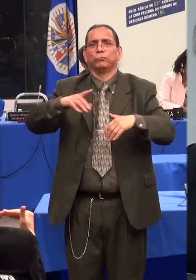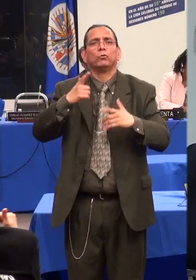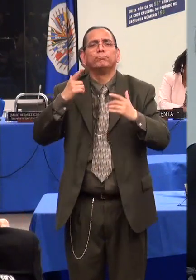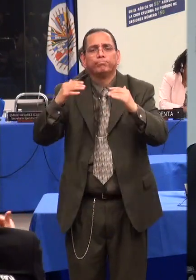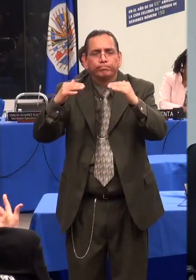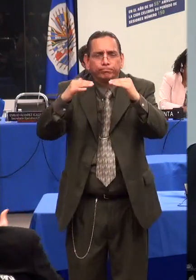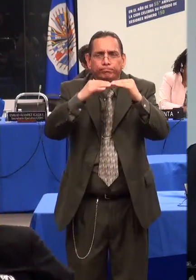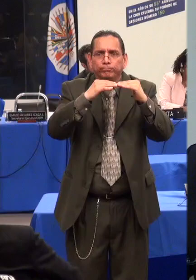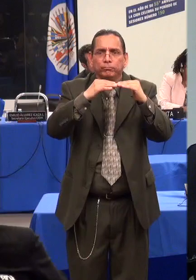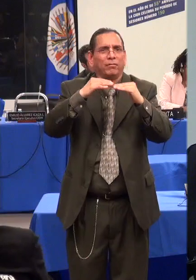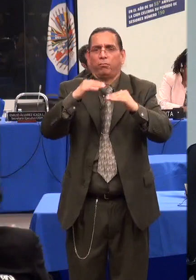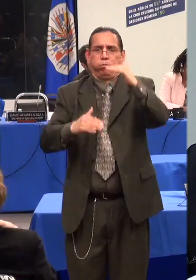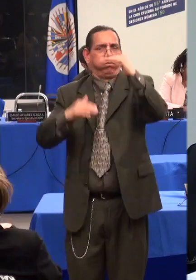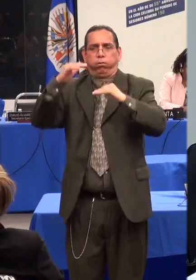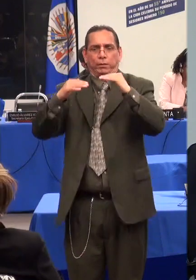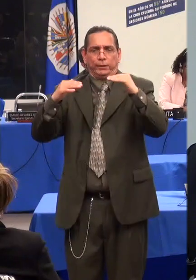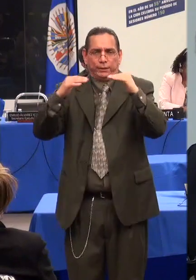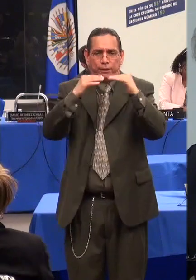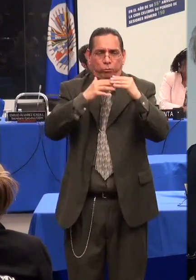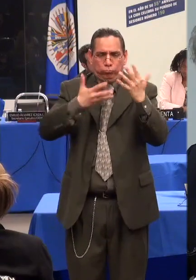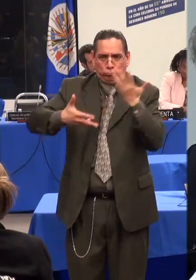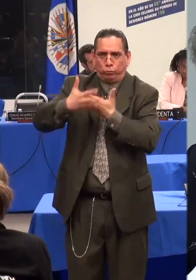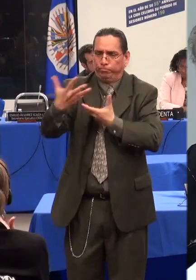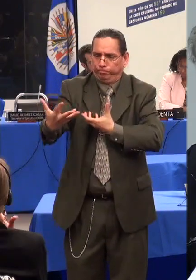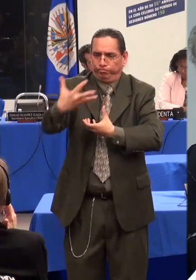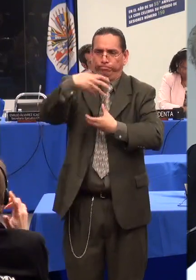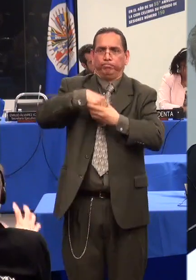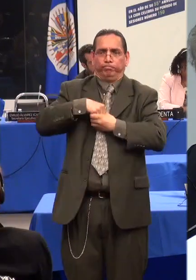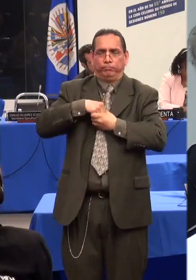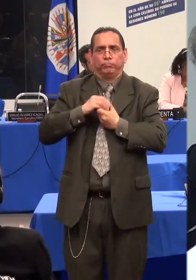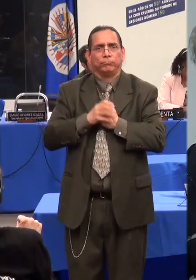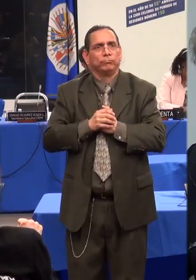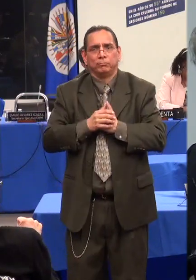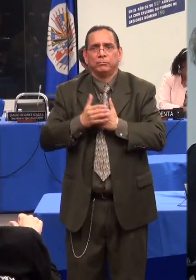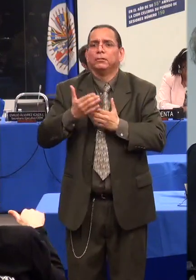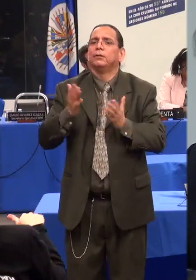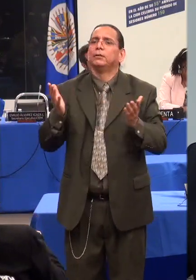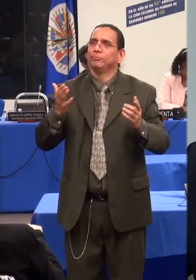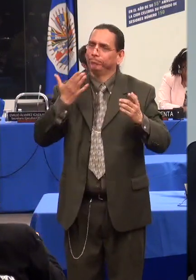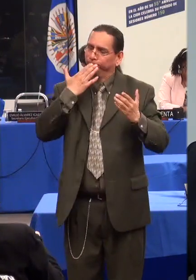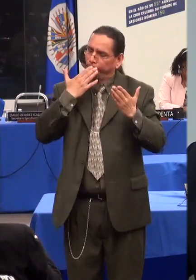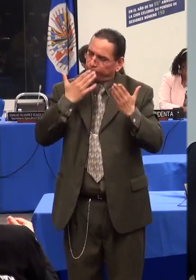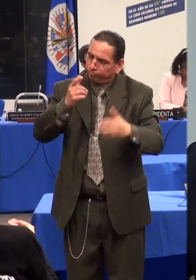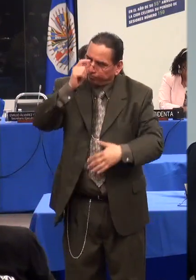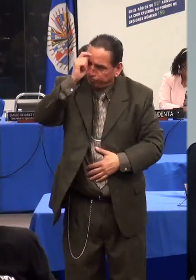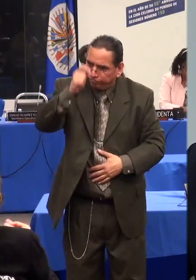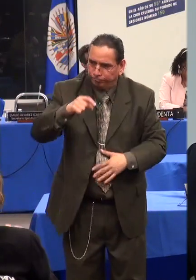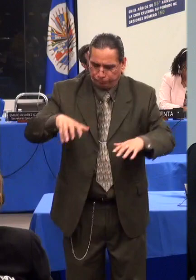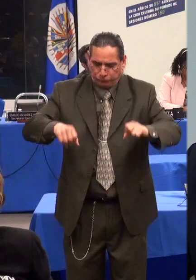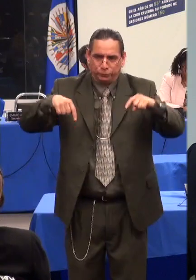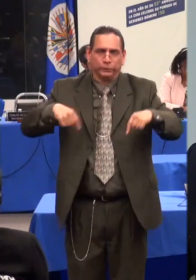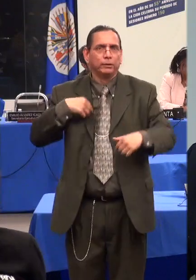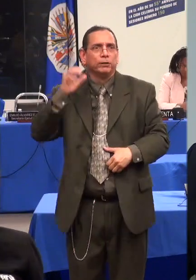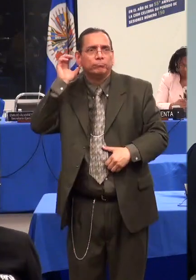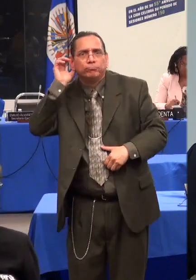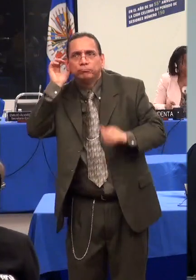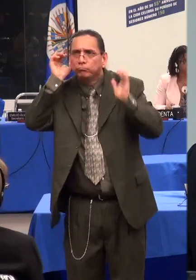por tener esta iniciativa y por presentar un trabajo tan serio, tan cuidadoso.